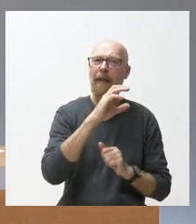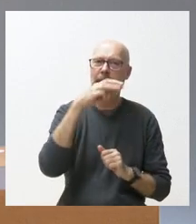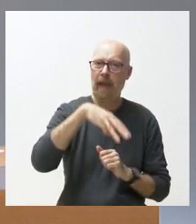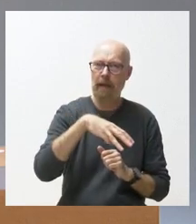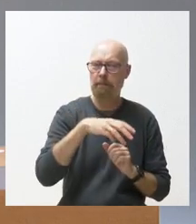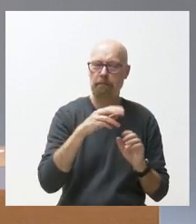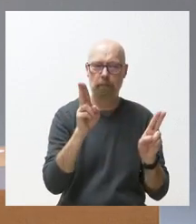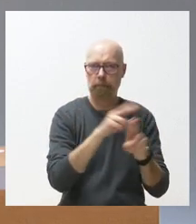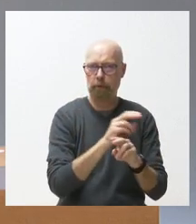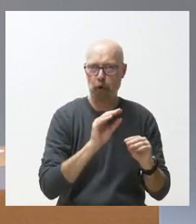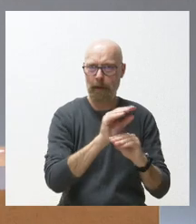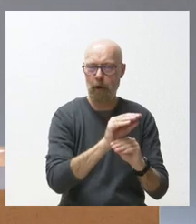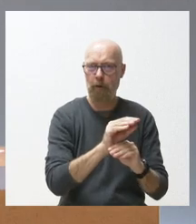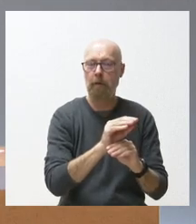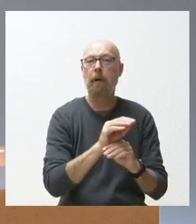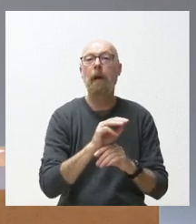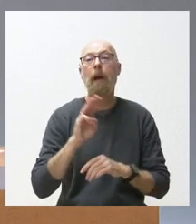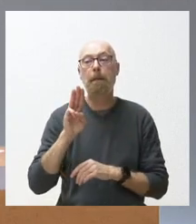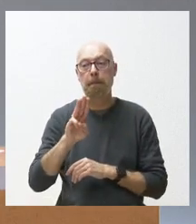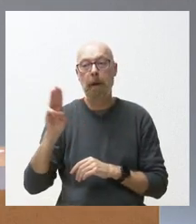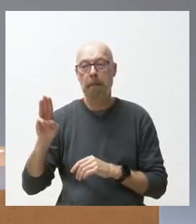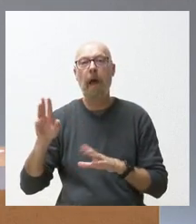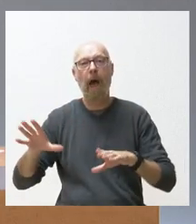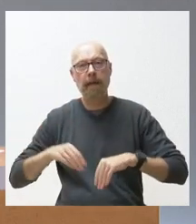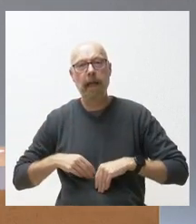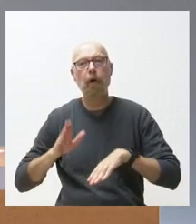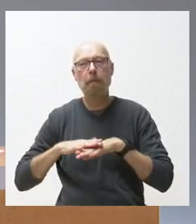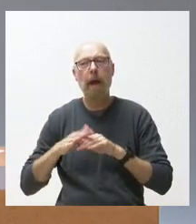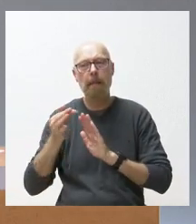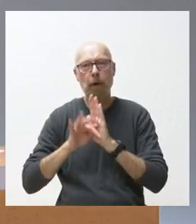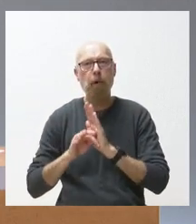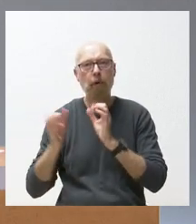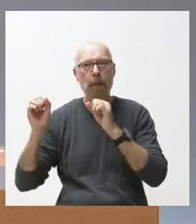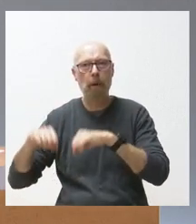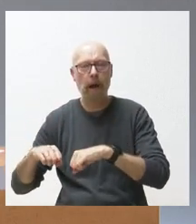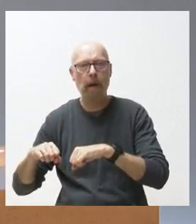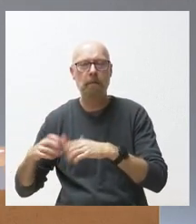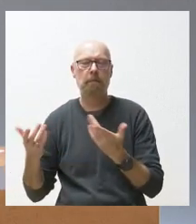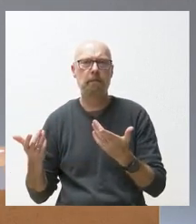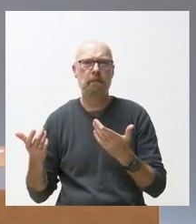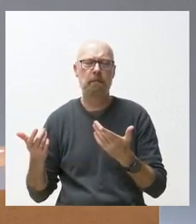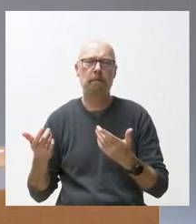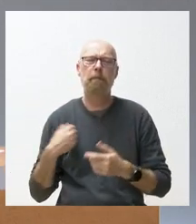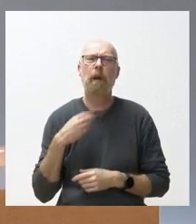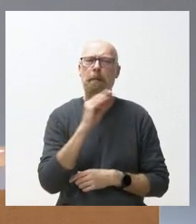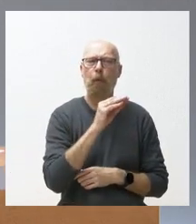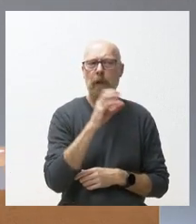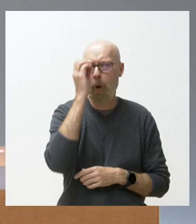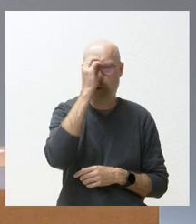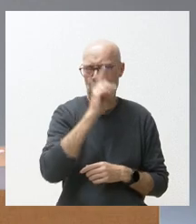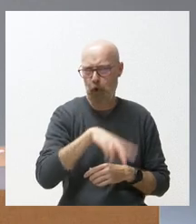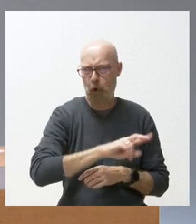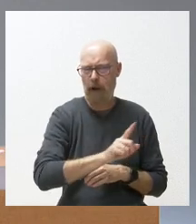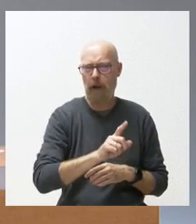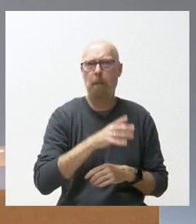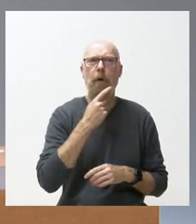y el Partido Popular ha aceptado esa condición para sacar adelante los presupuestos la pregunta no es que le parece eso porque me dirá